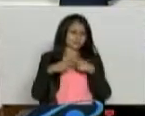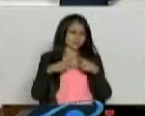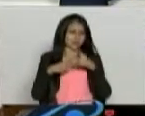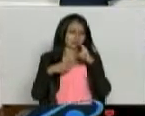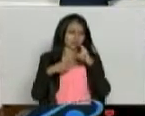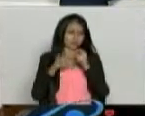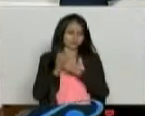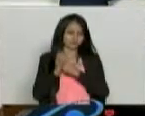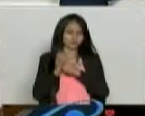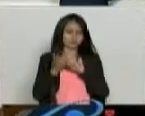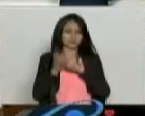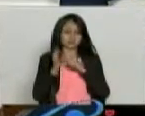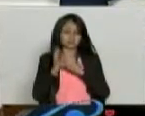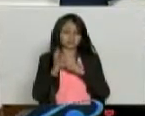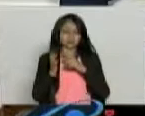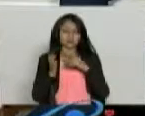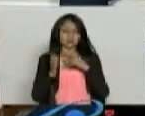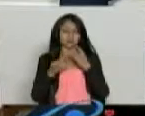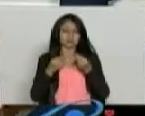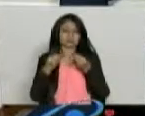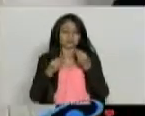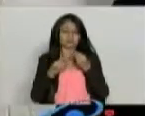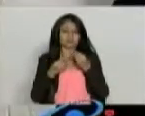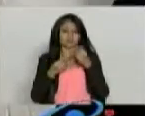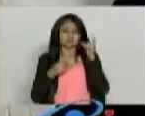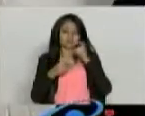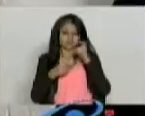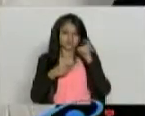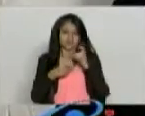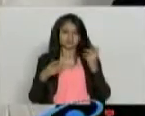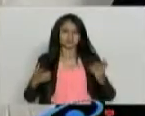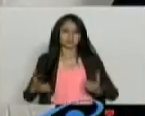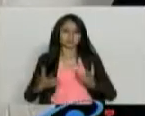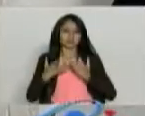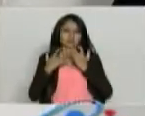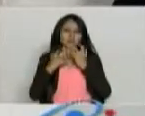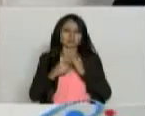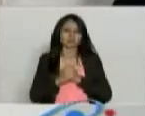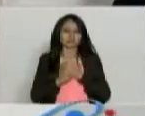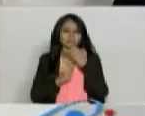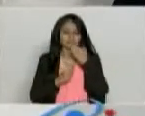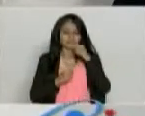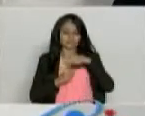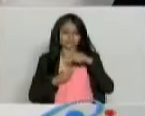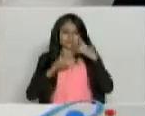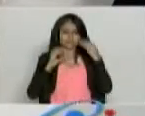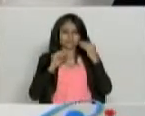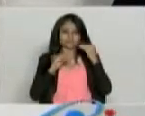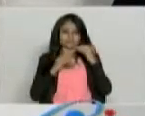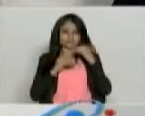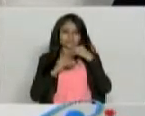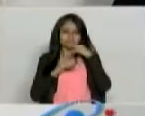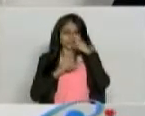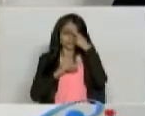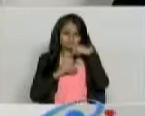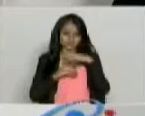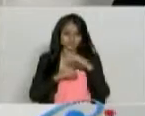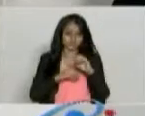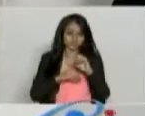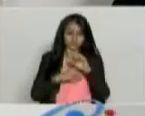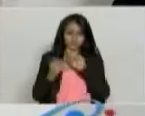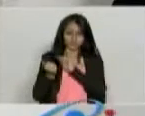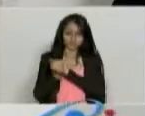porque es algo necesario para la vida. Hoy hablaba con mi hijo en un programa de radio para